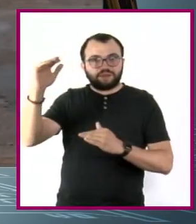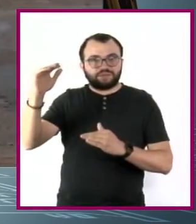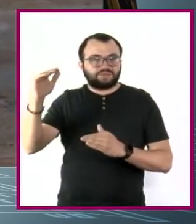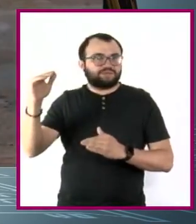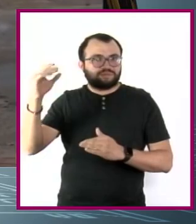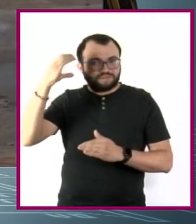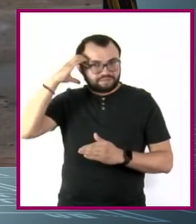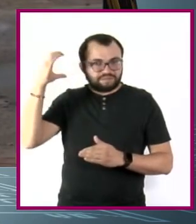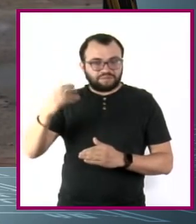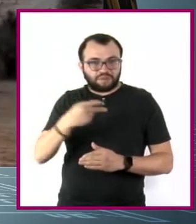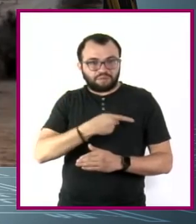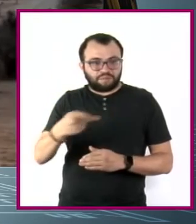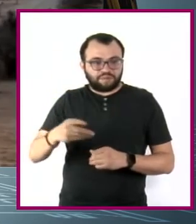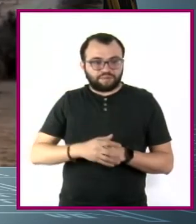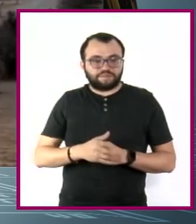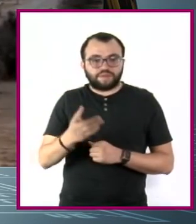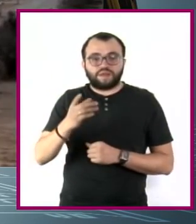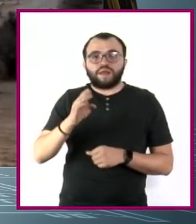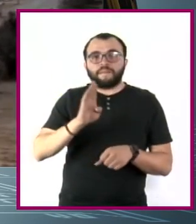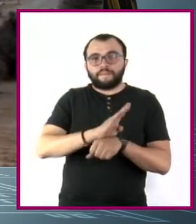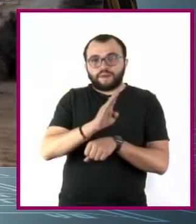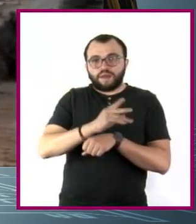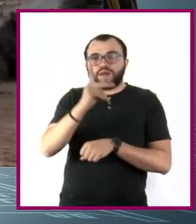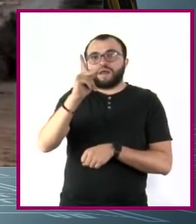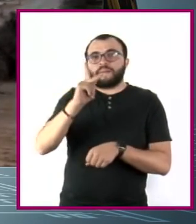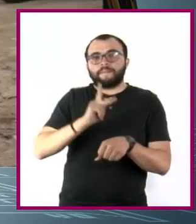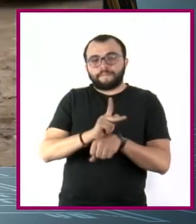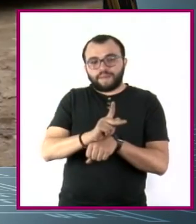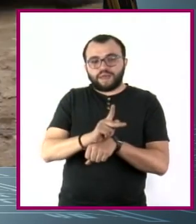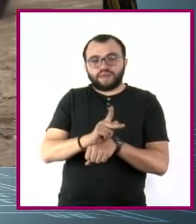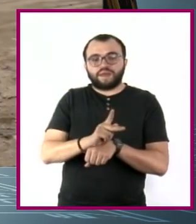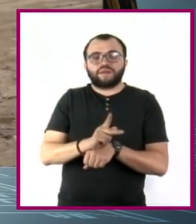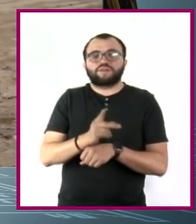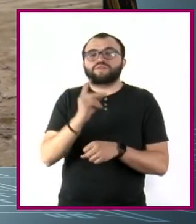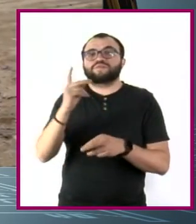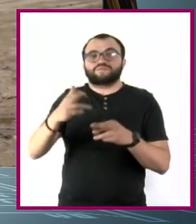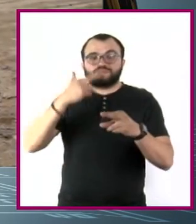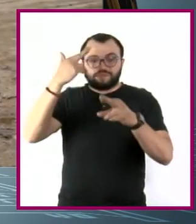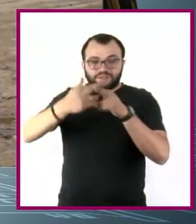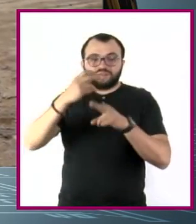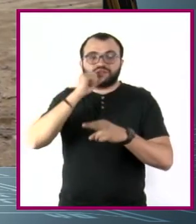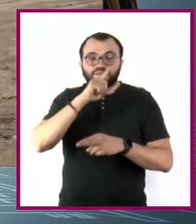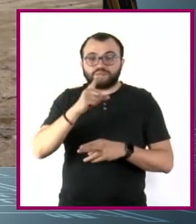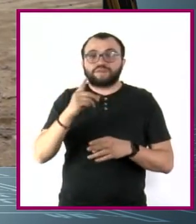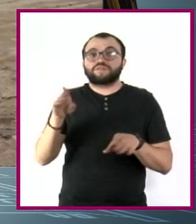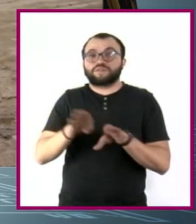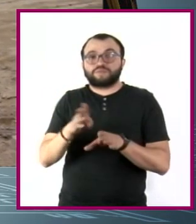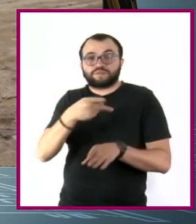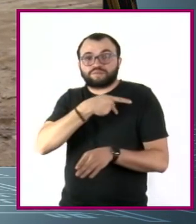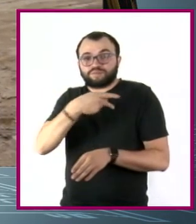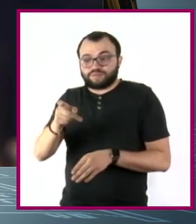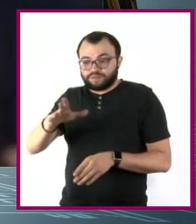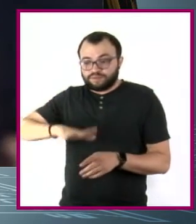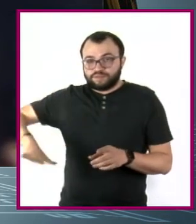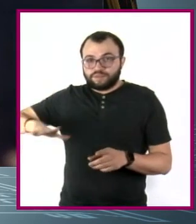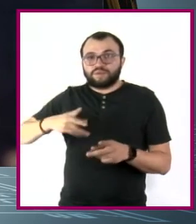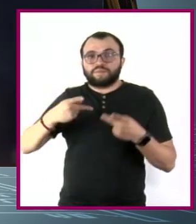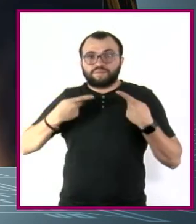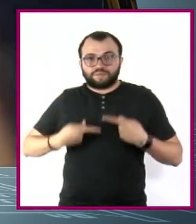En Brasil y Perú, el porcentaje era dos veces superior. Se observó también que la incidencia de la pobreza entre las personas